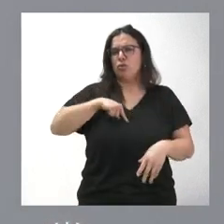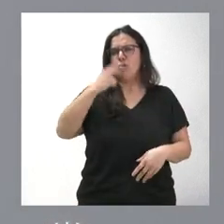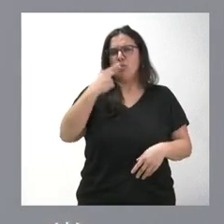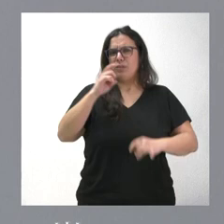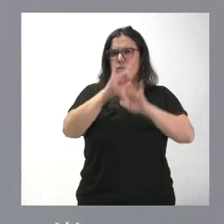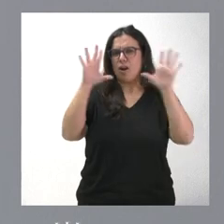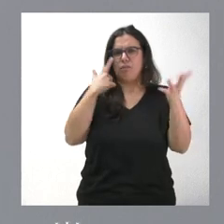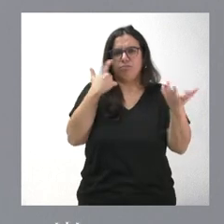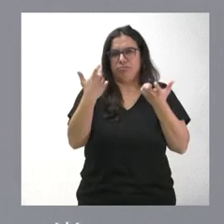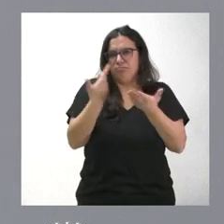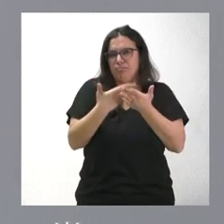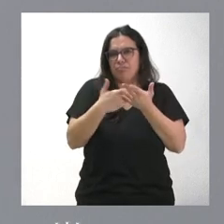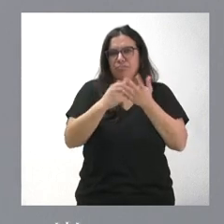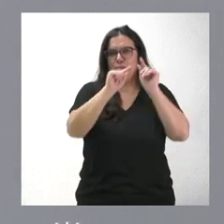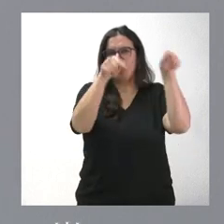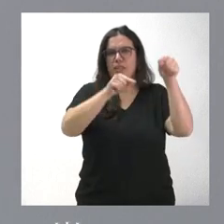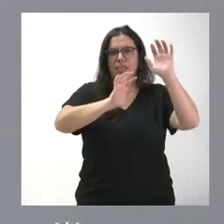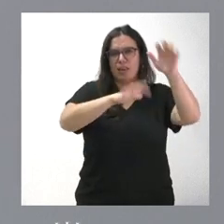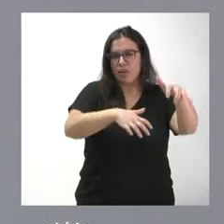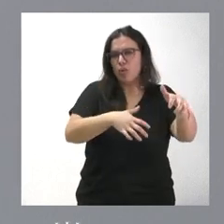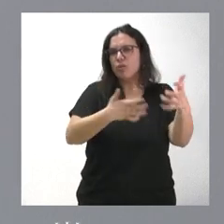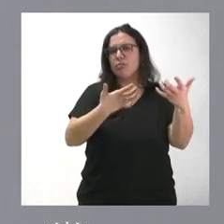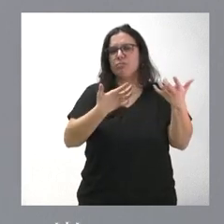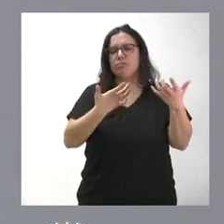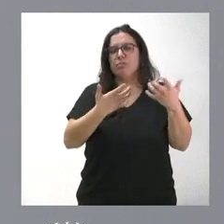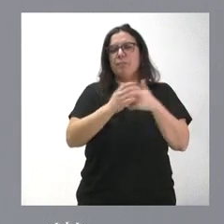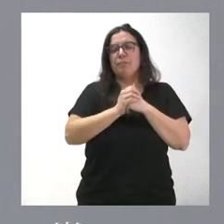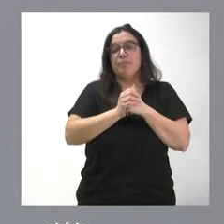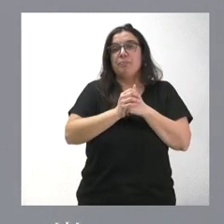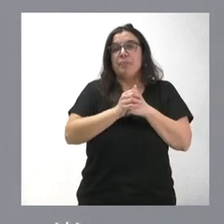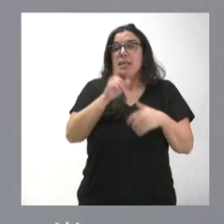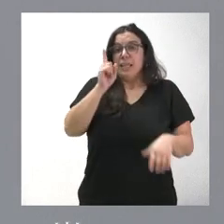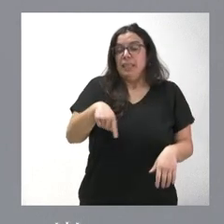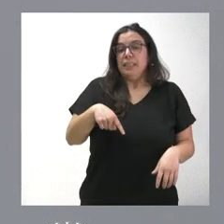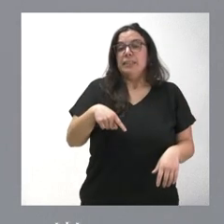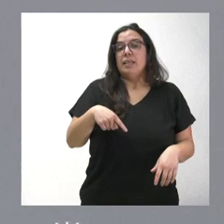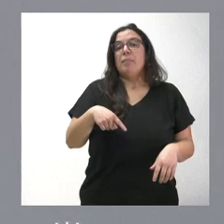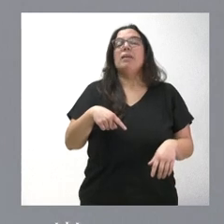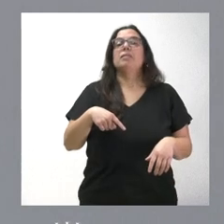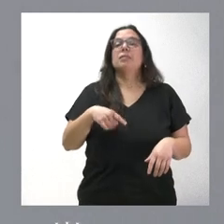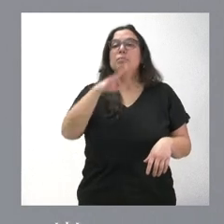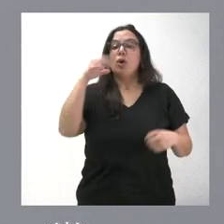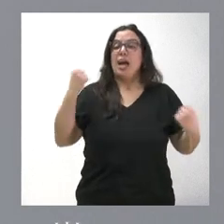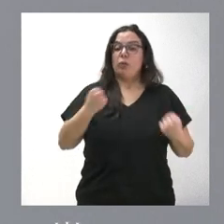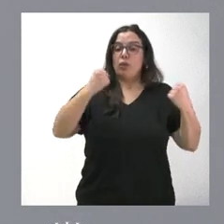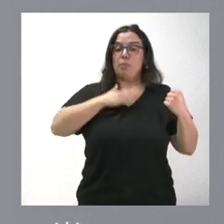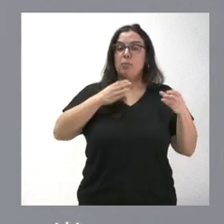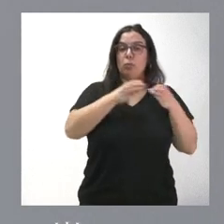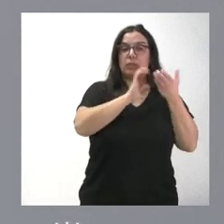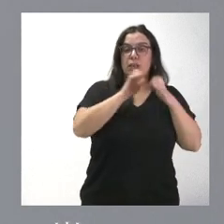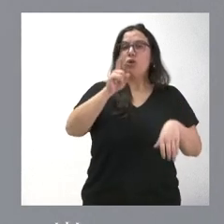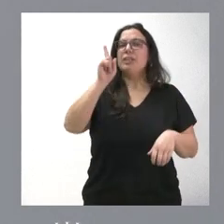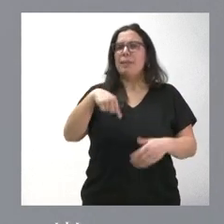con León, con la provincia de León. Y lo es también no solamente en términos de actuaciones que hace la Junta de Castellera, sino también en términos de